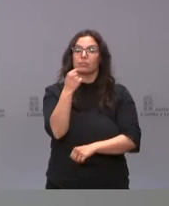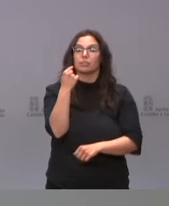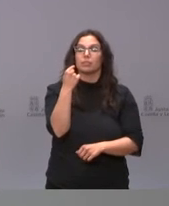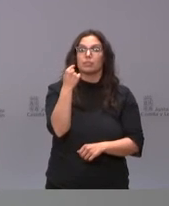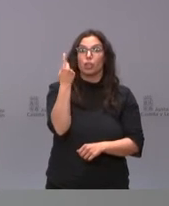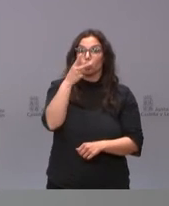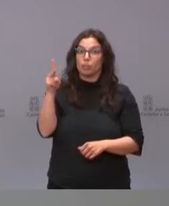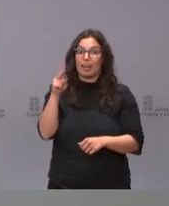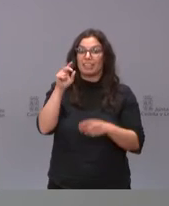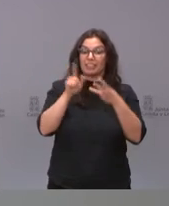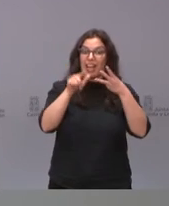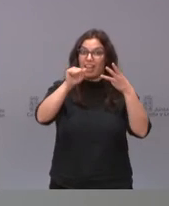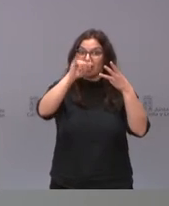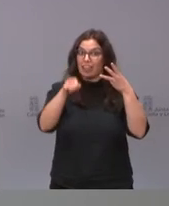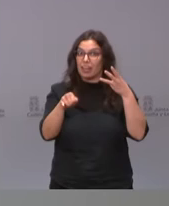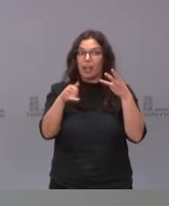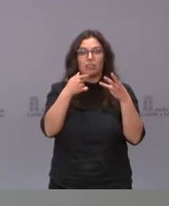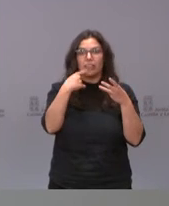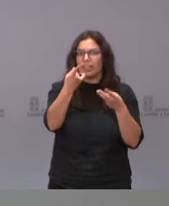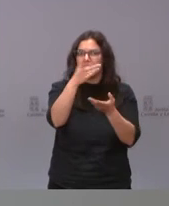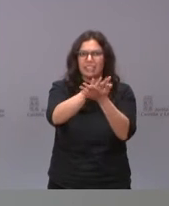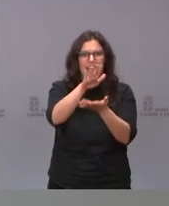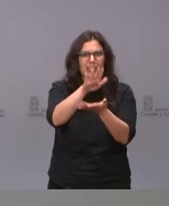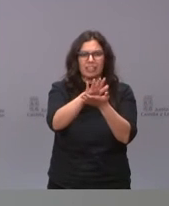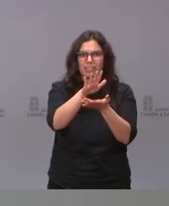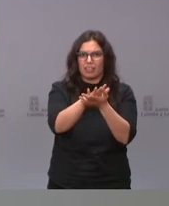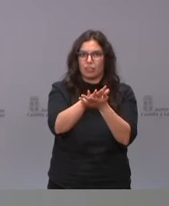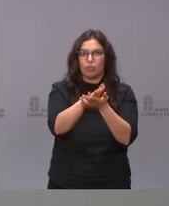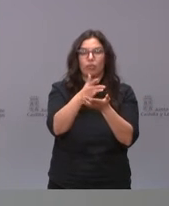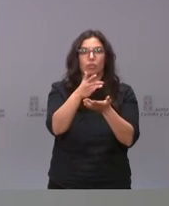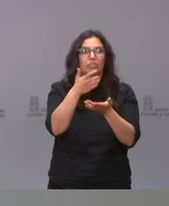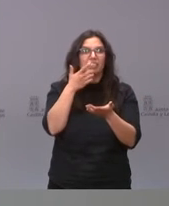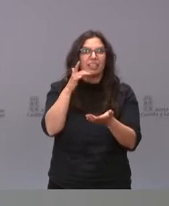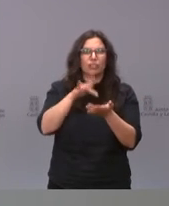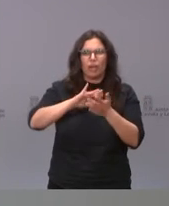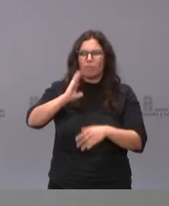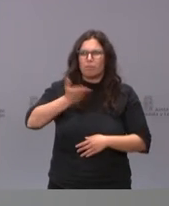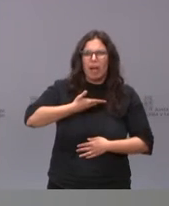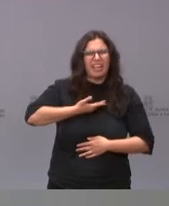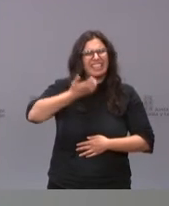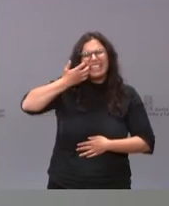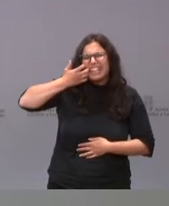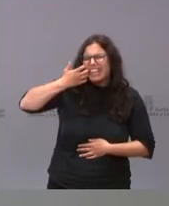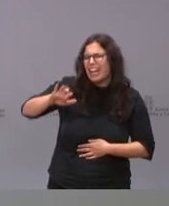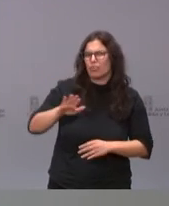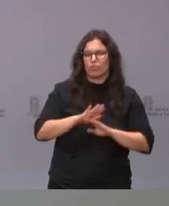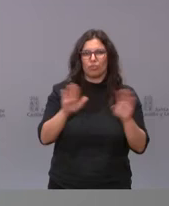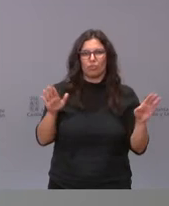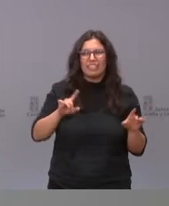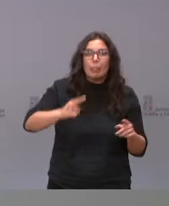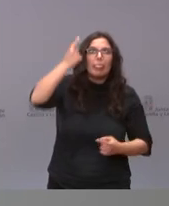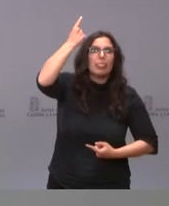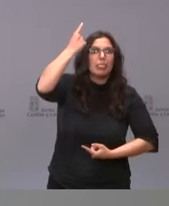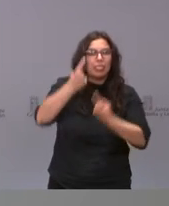transmitirles tranquilidad es extremadamente raro que haya un efecto secundario es extremadamente raro es más